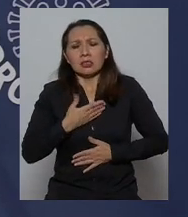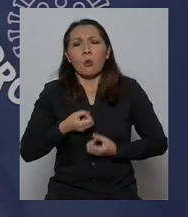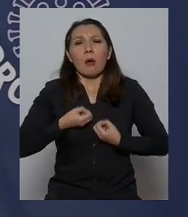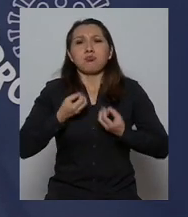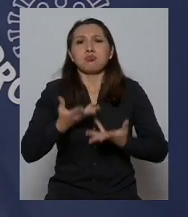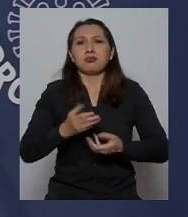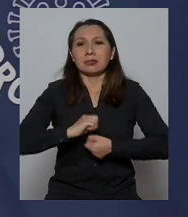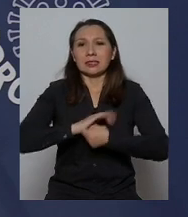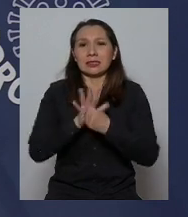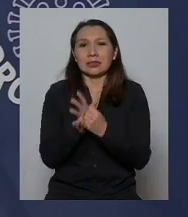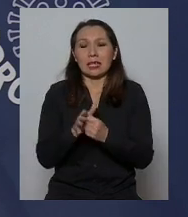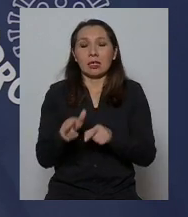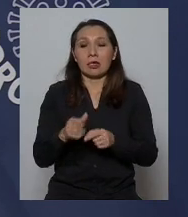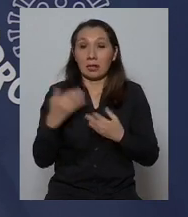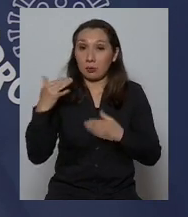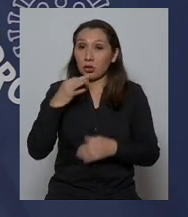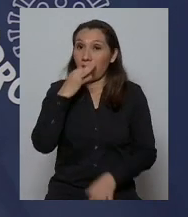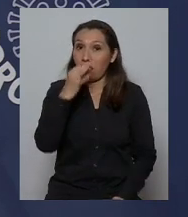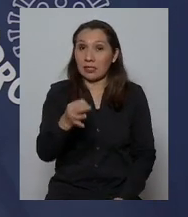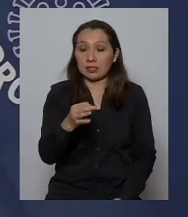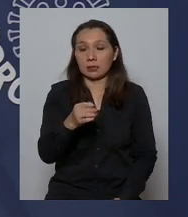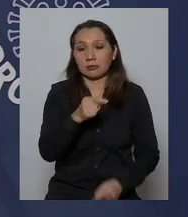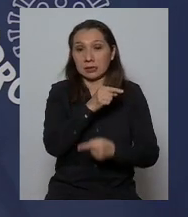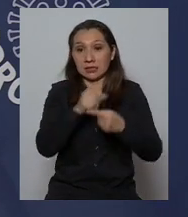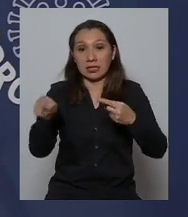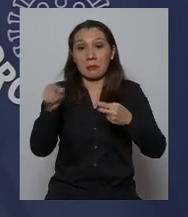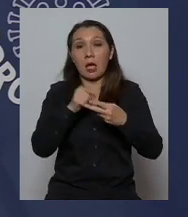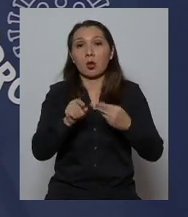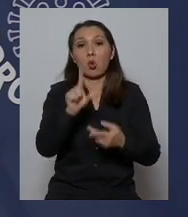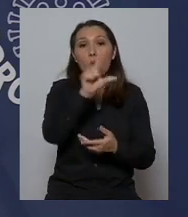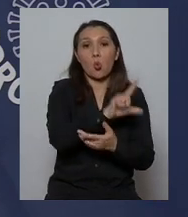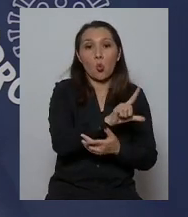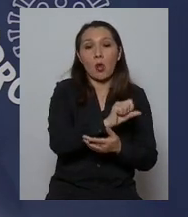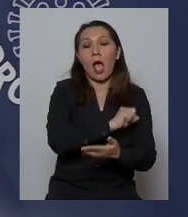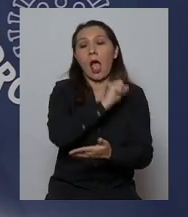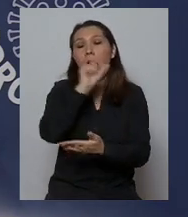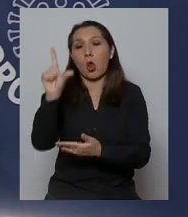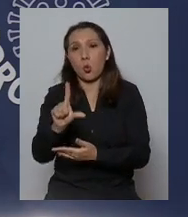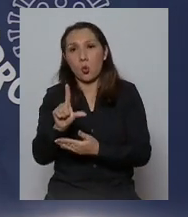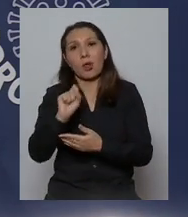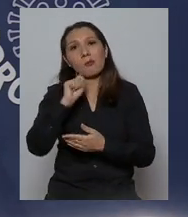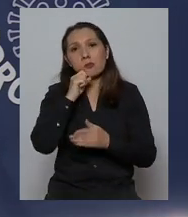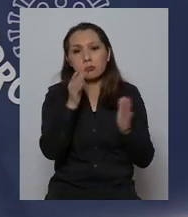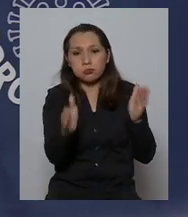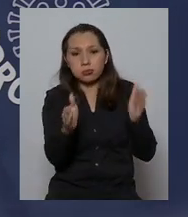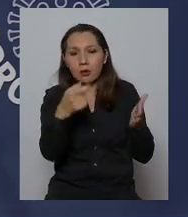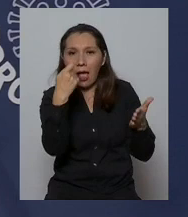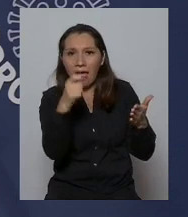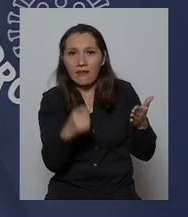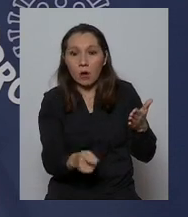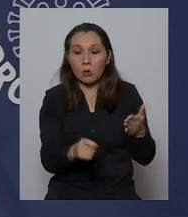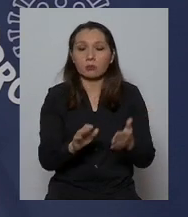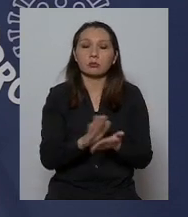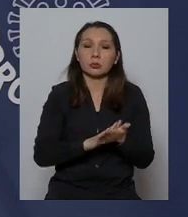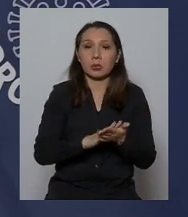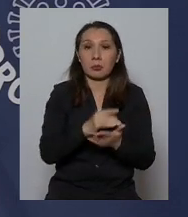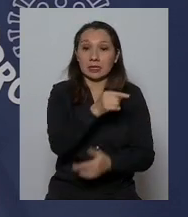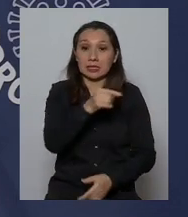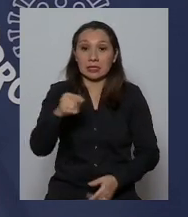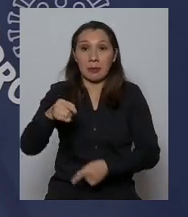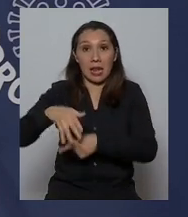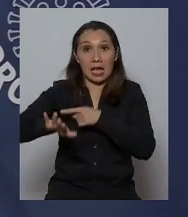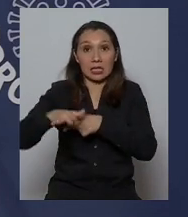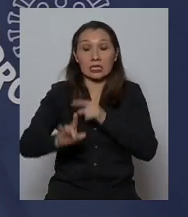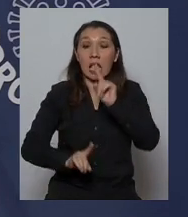importante decir que las semanas se miden de lunes a lunes y efectivamente la semana número 15